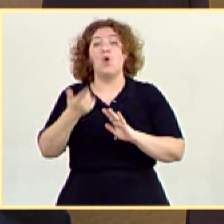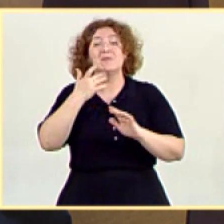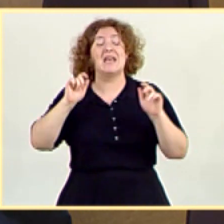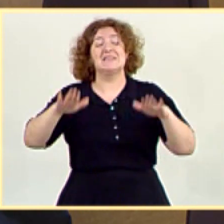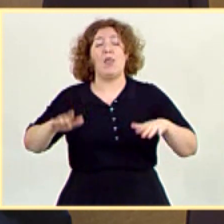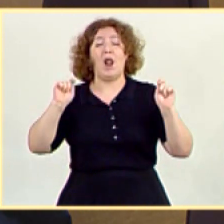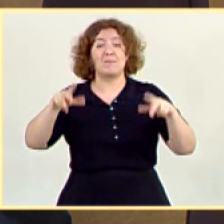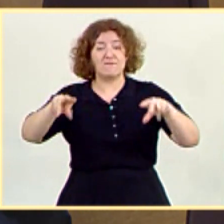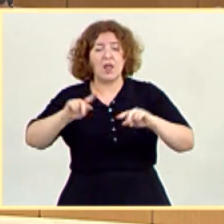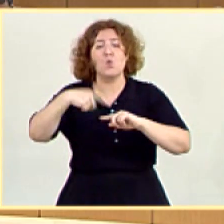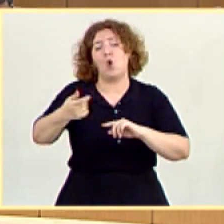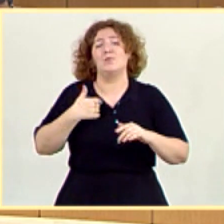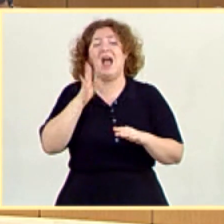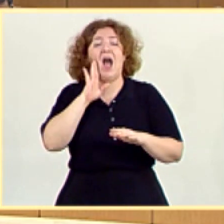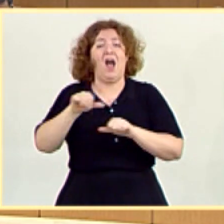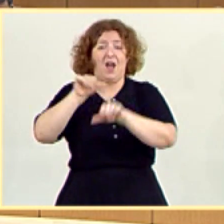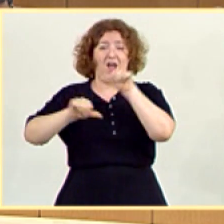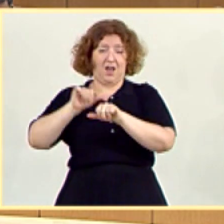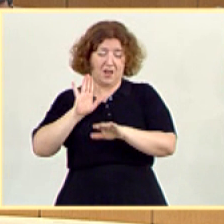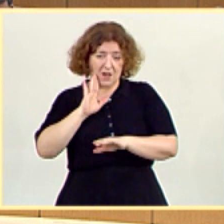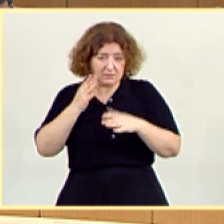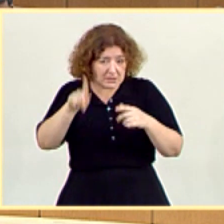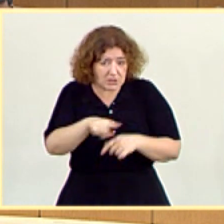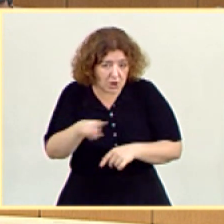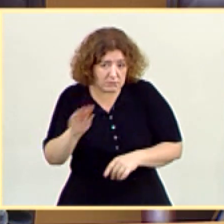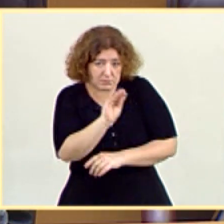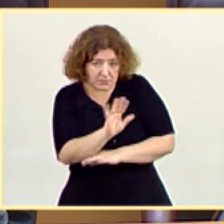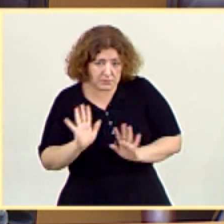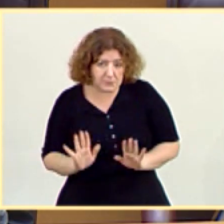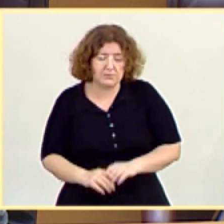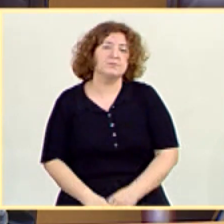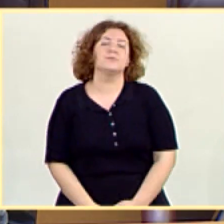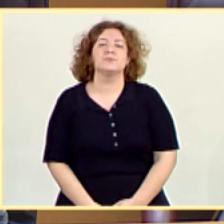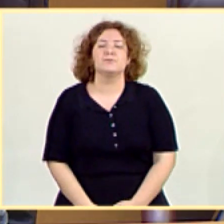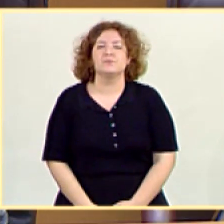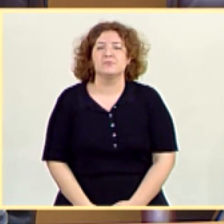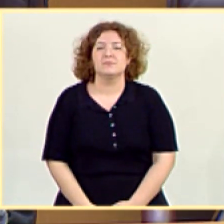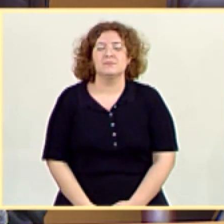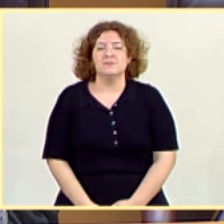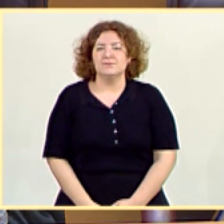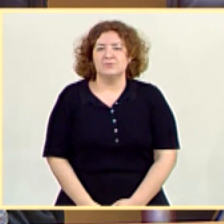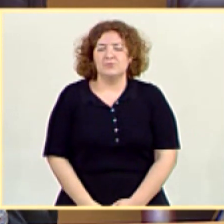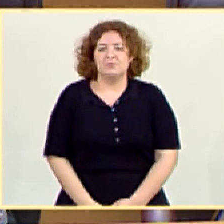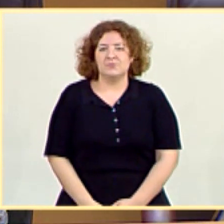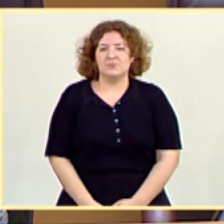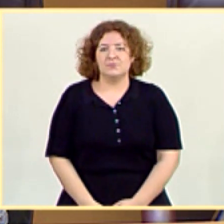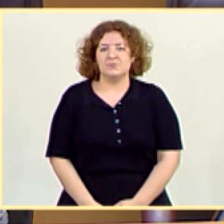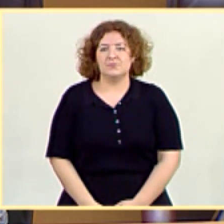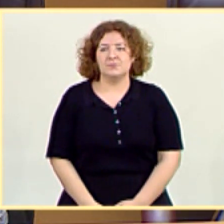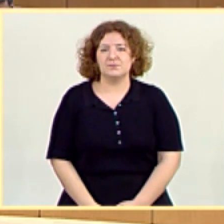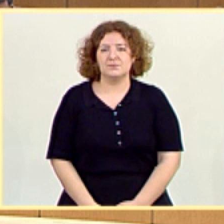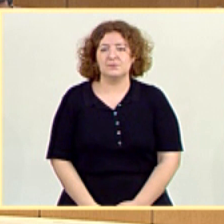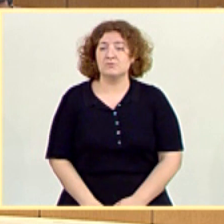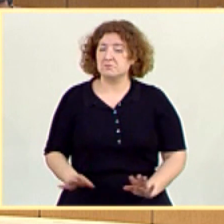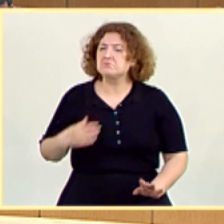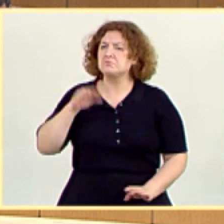gracias. Gracias, senador Picornel. Tiene la palabra la señora ministra. Gracias, presidenta. Señoría, creo que es